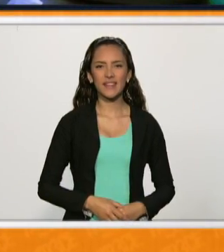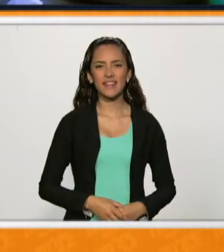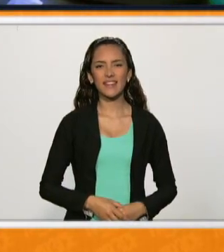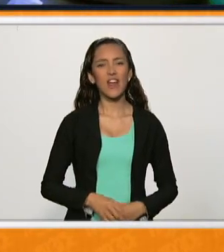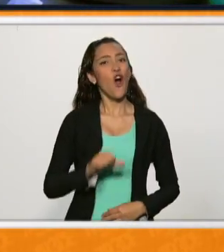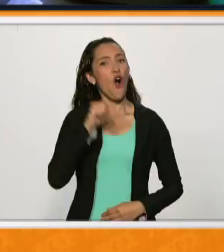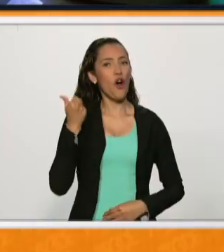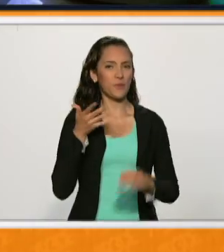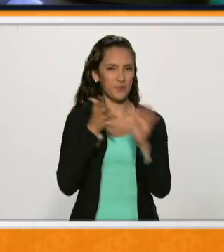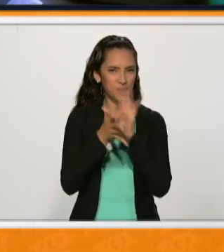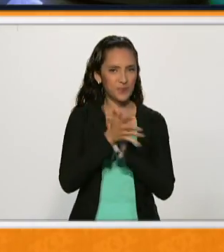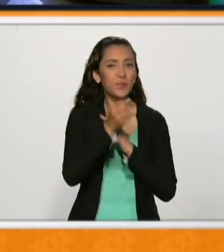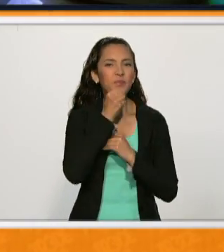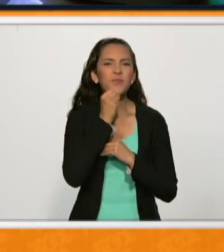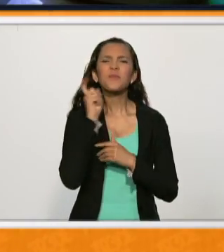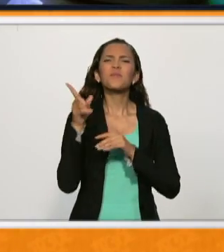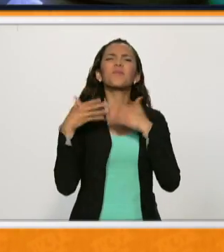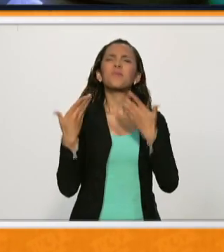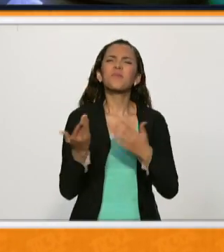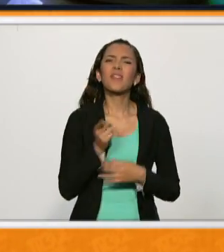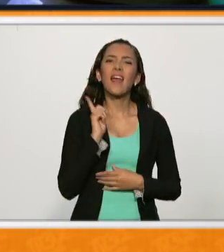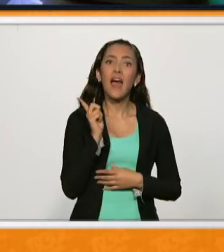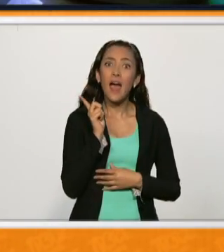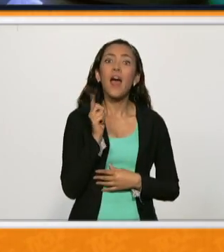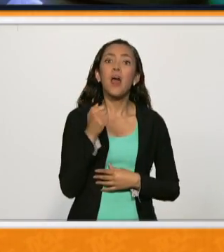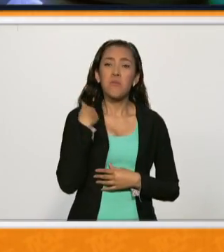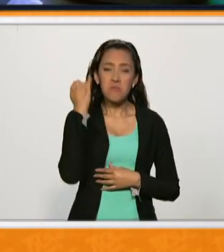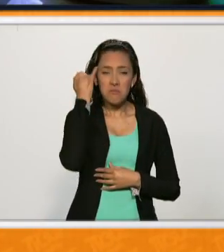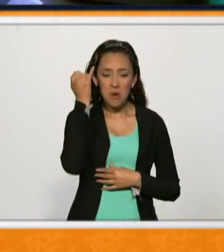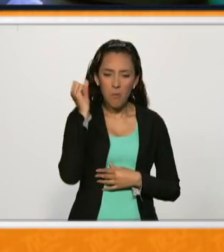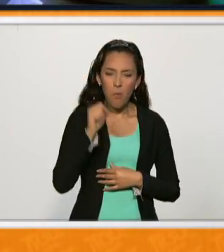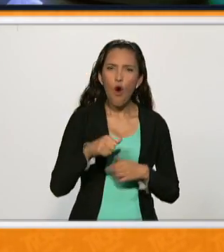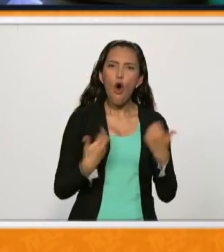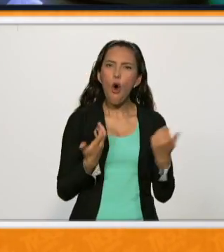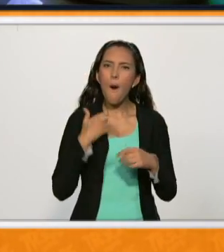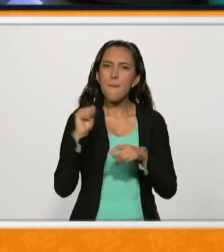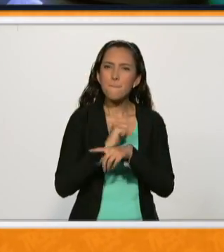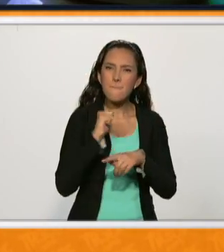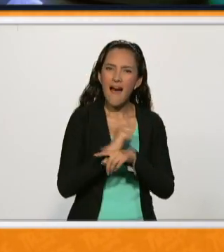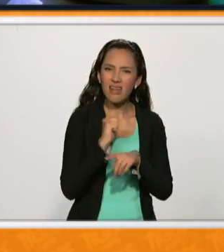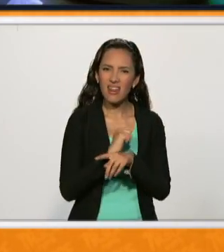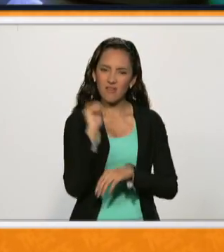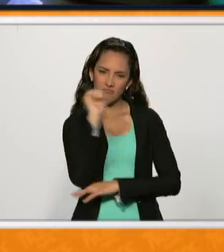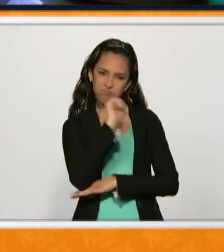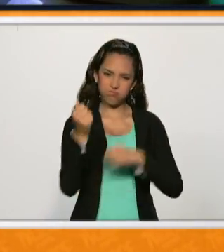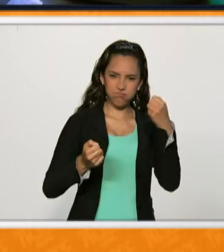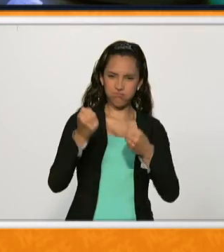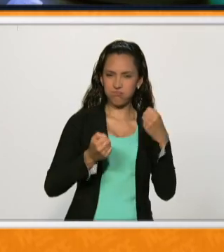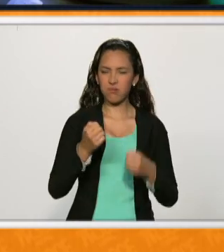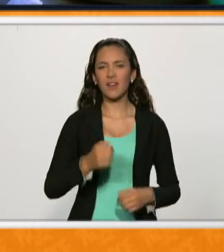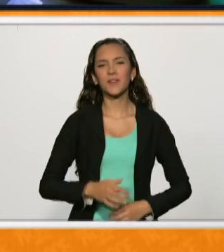Más noticias. Esta es una manera particular de practicar clases de conducción.